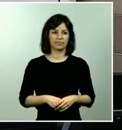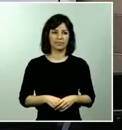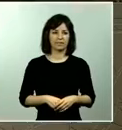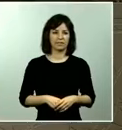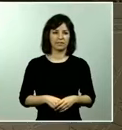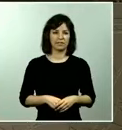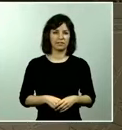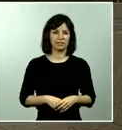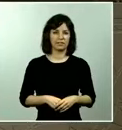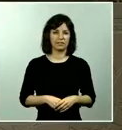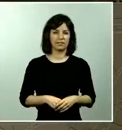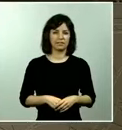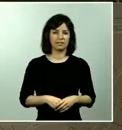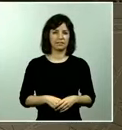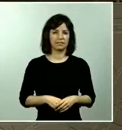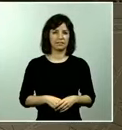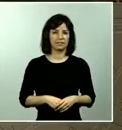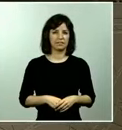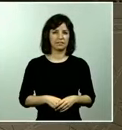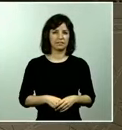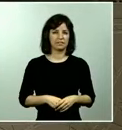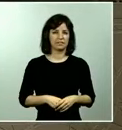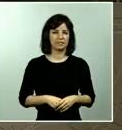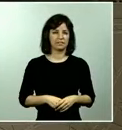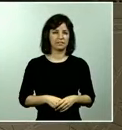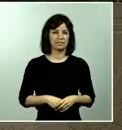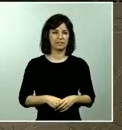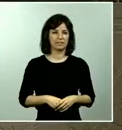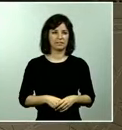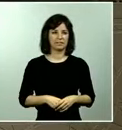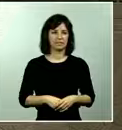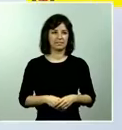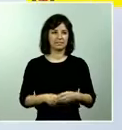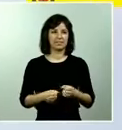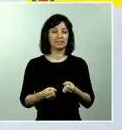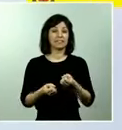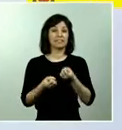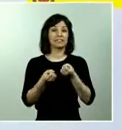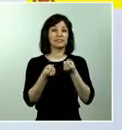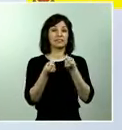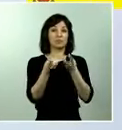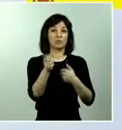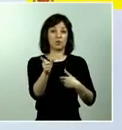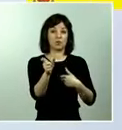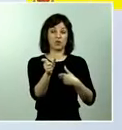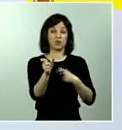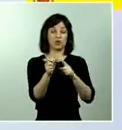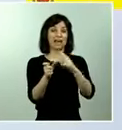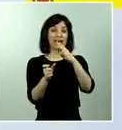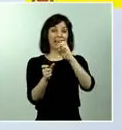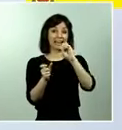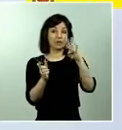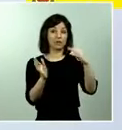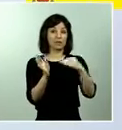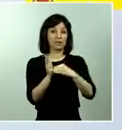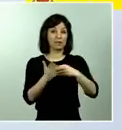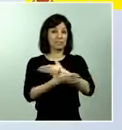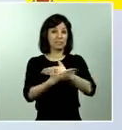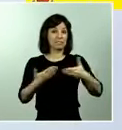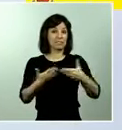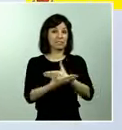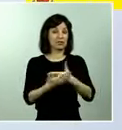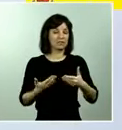la cifra que hemos dado de 14.000 millones es el agregado de diferentes contribuciones y aportaciones